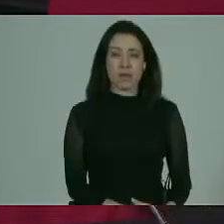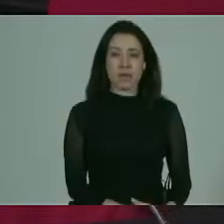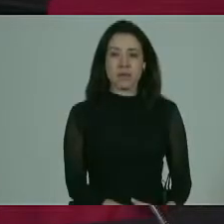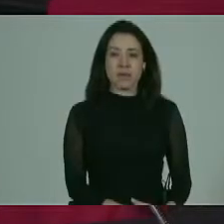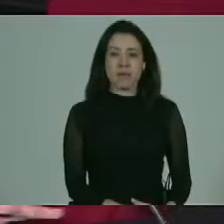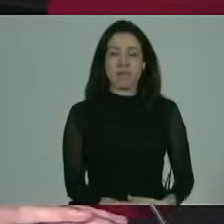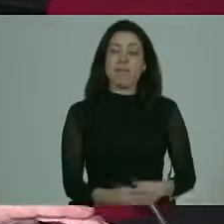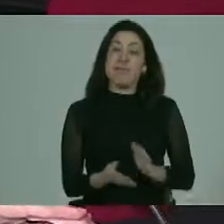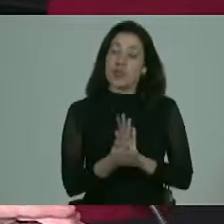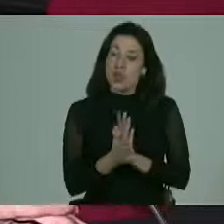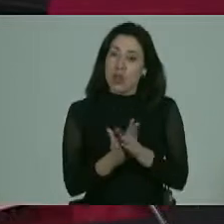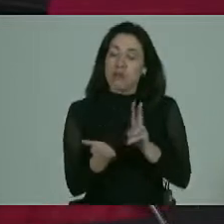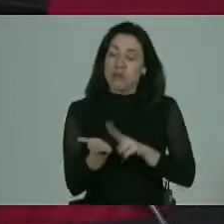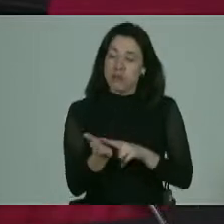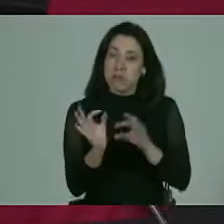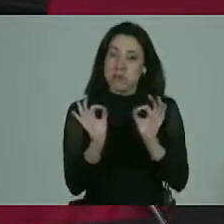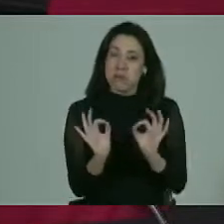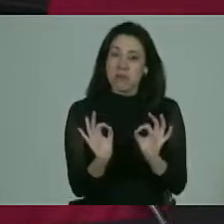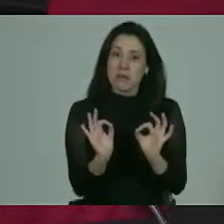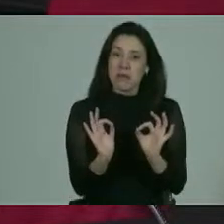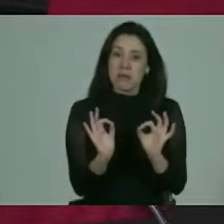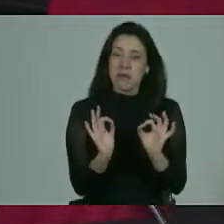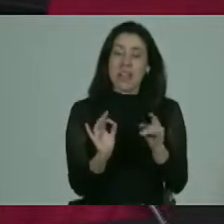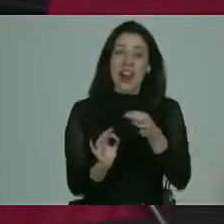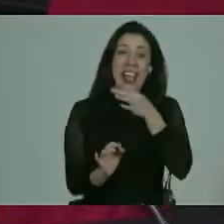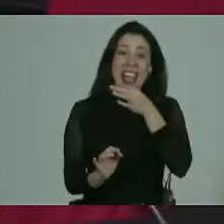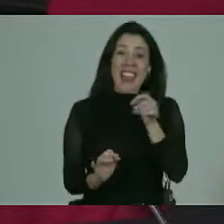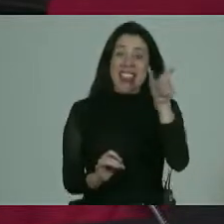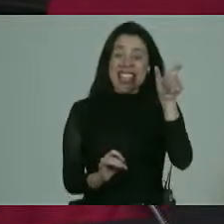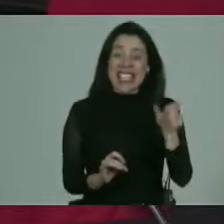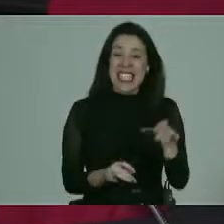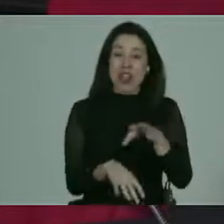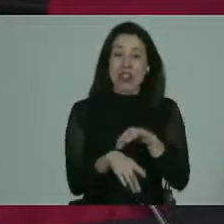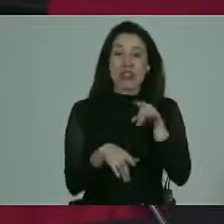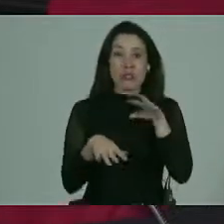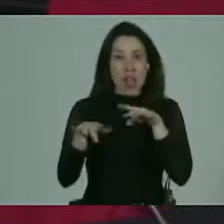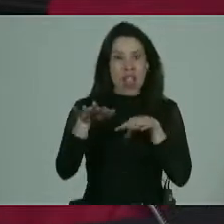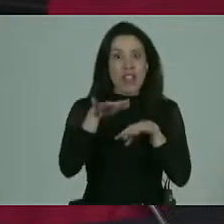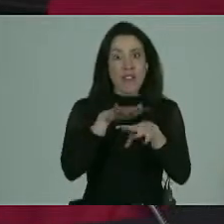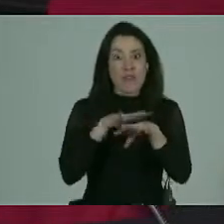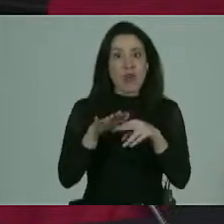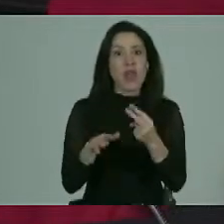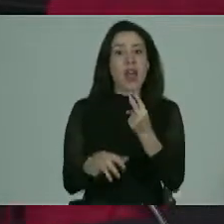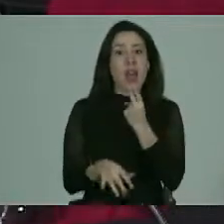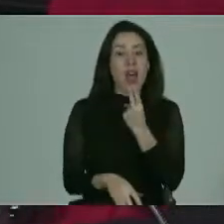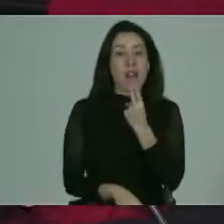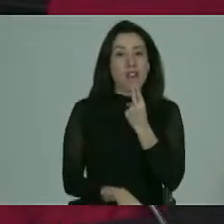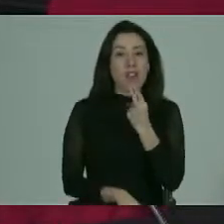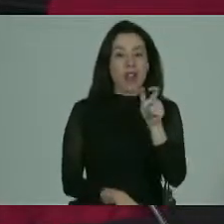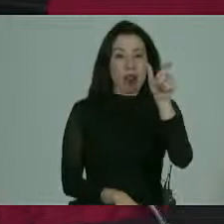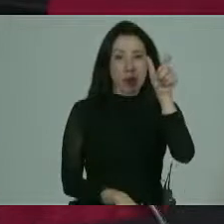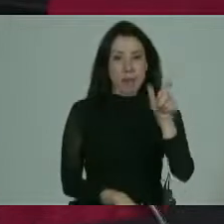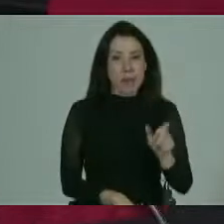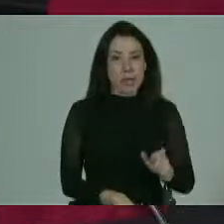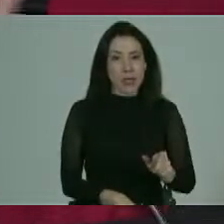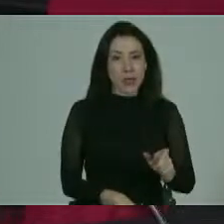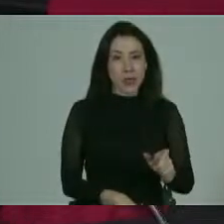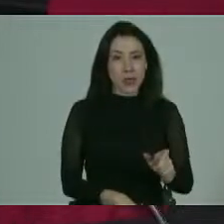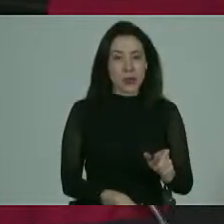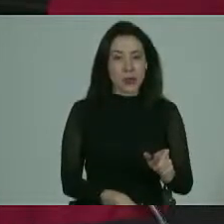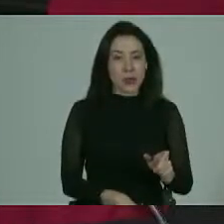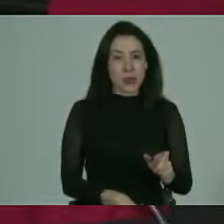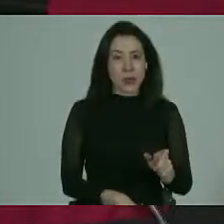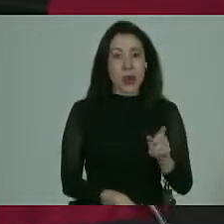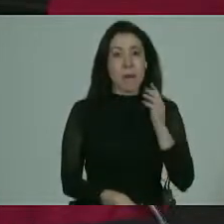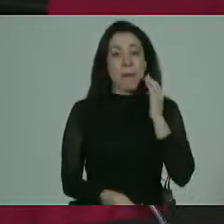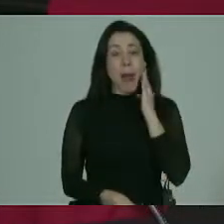a ver toda la razón de que en el fondo lo que diga el médico va a influir en la vida de la persona digamos en